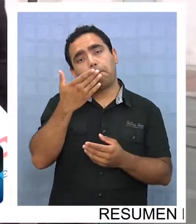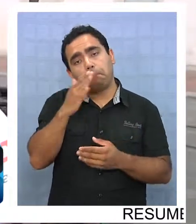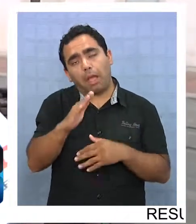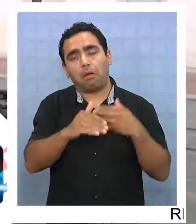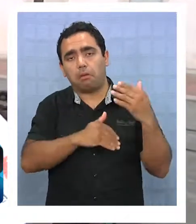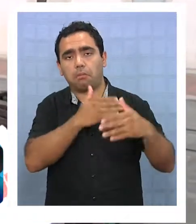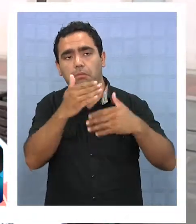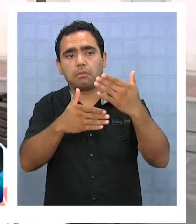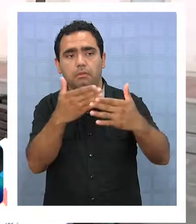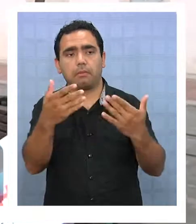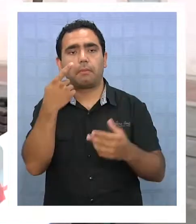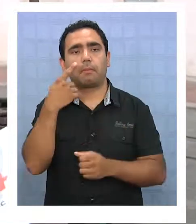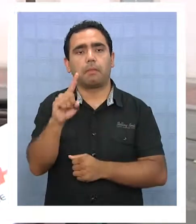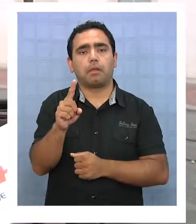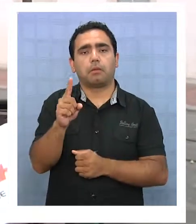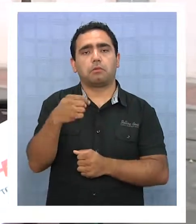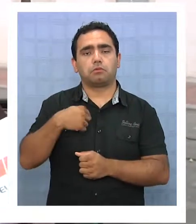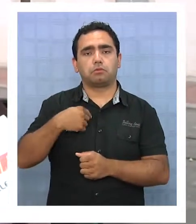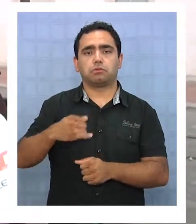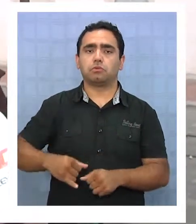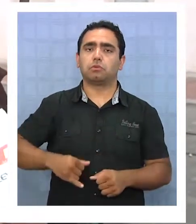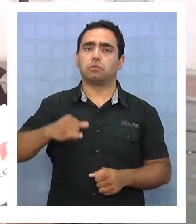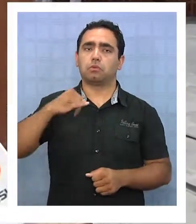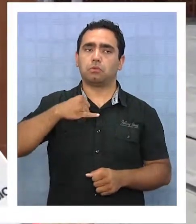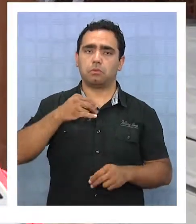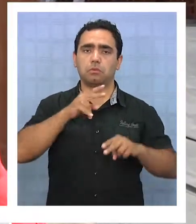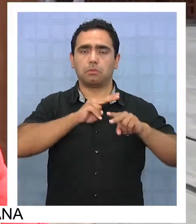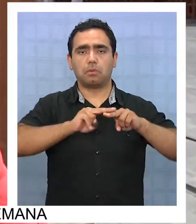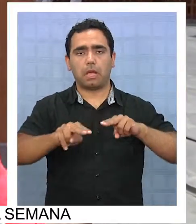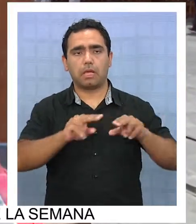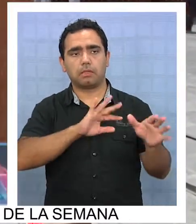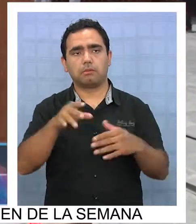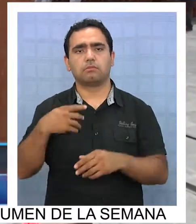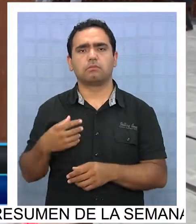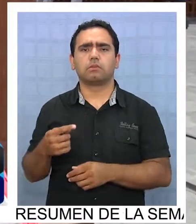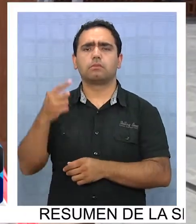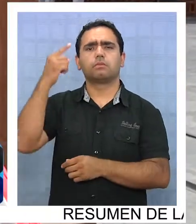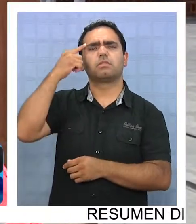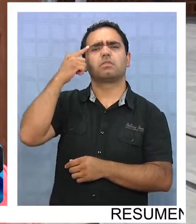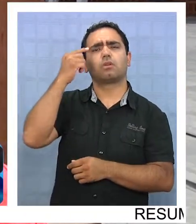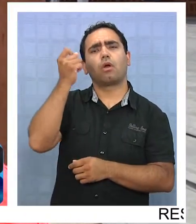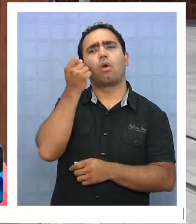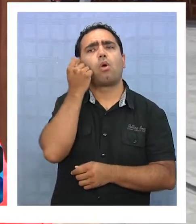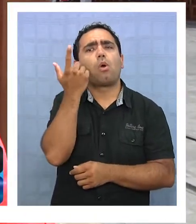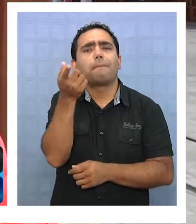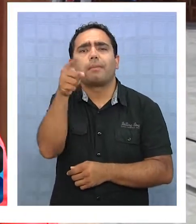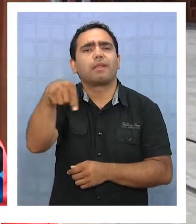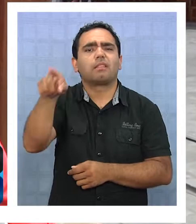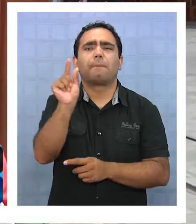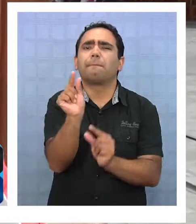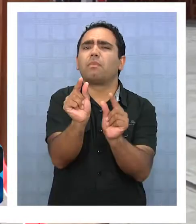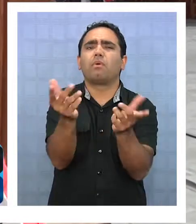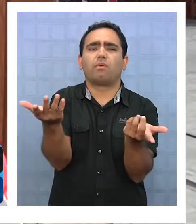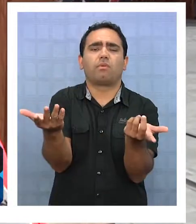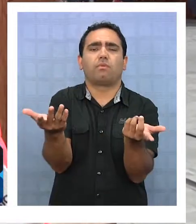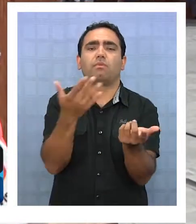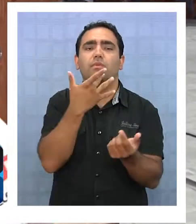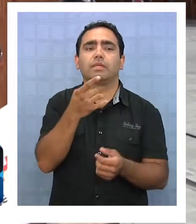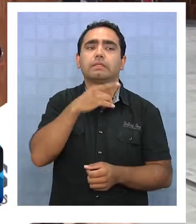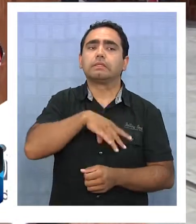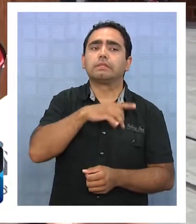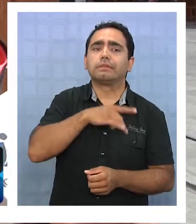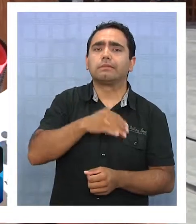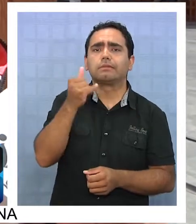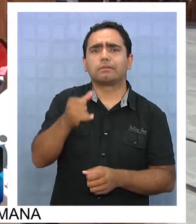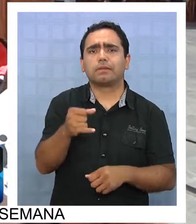nada más que eso, pero me siento orgulloso de hecho. poca comprensión, porque siempre los tiempos, nosotros como chilenos